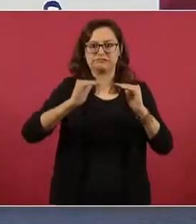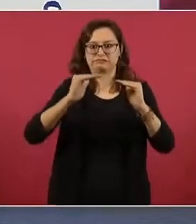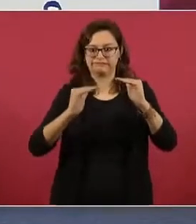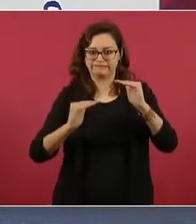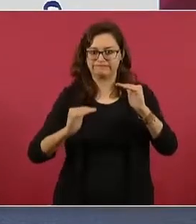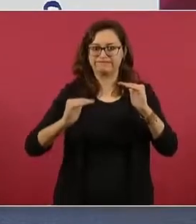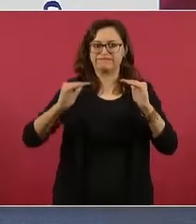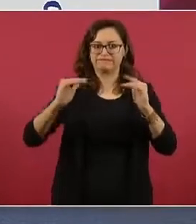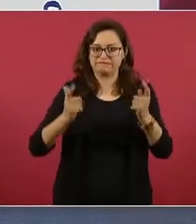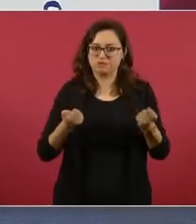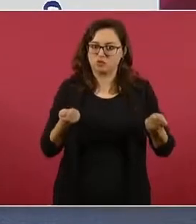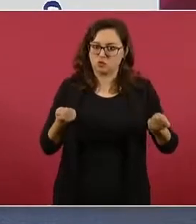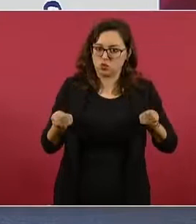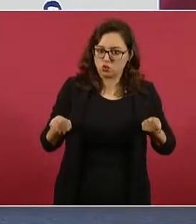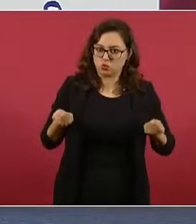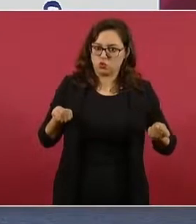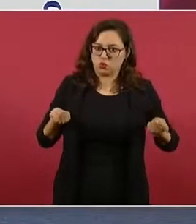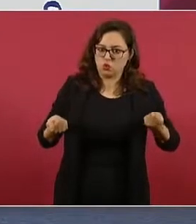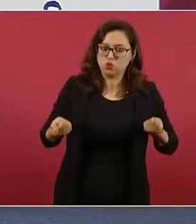contener.